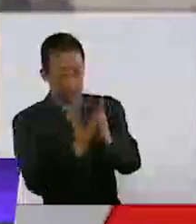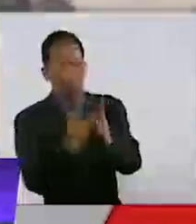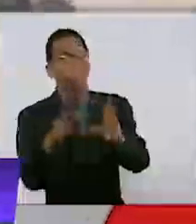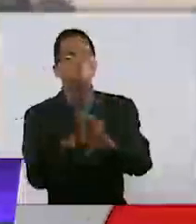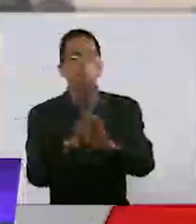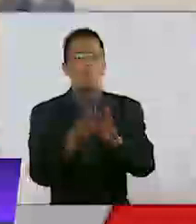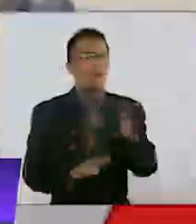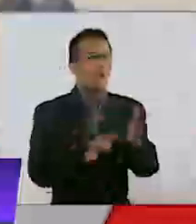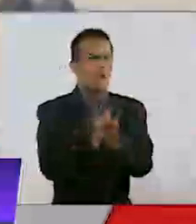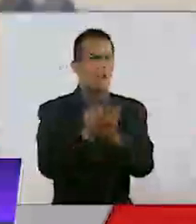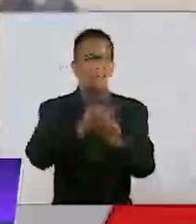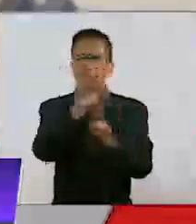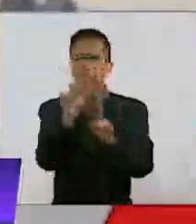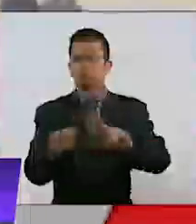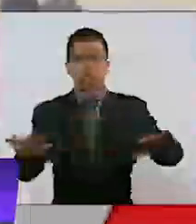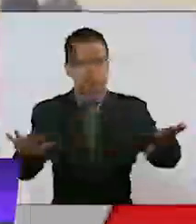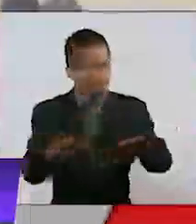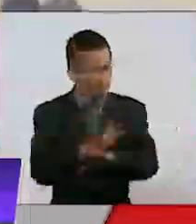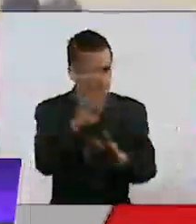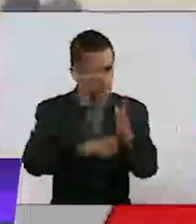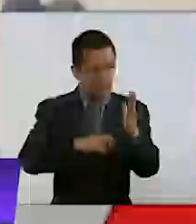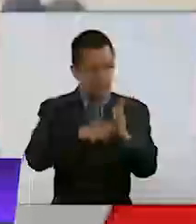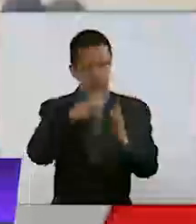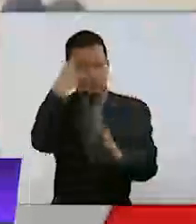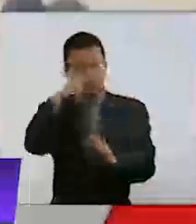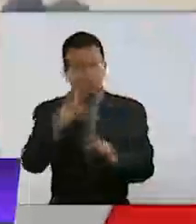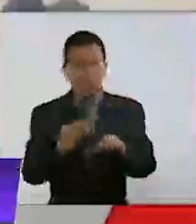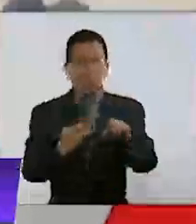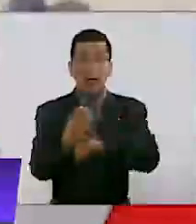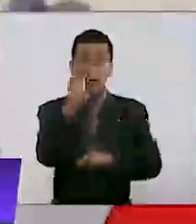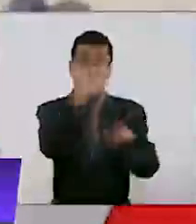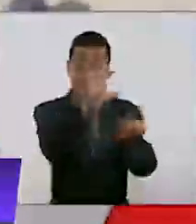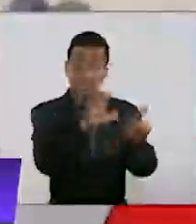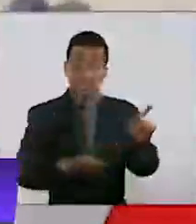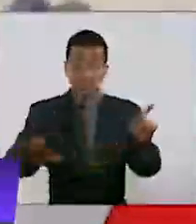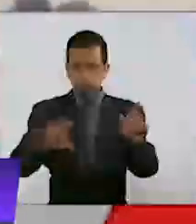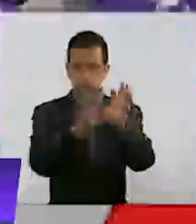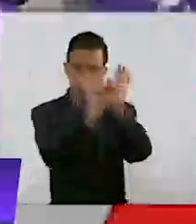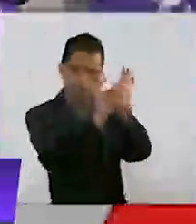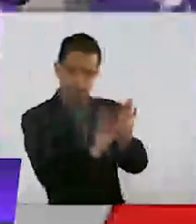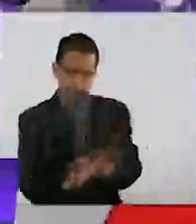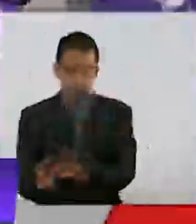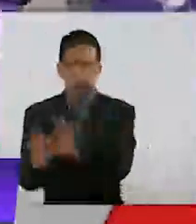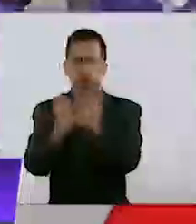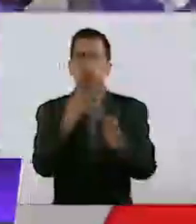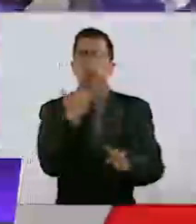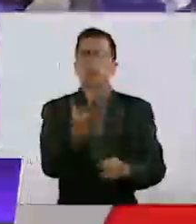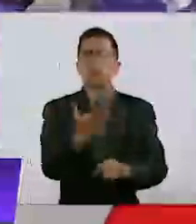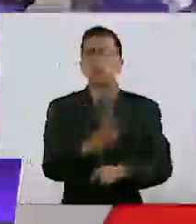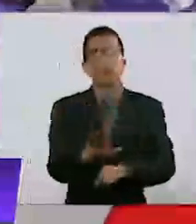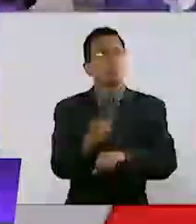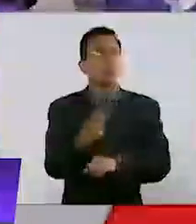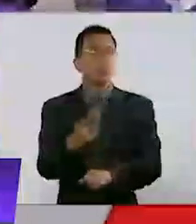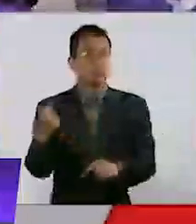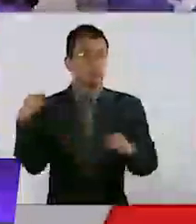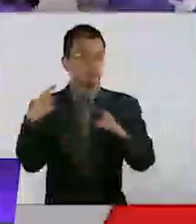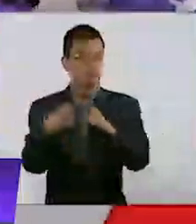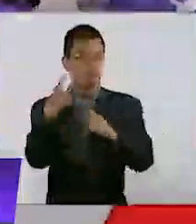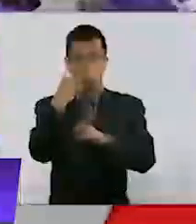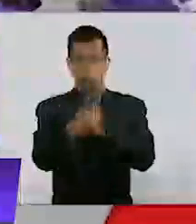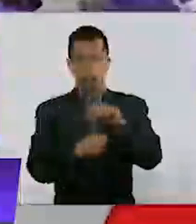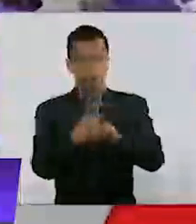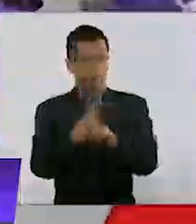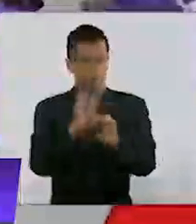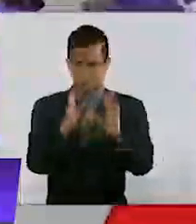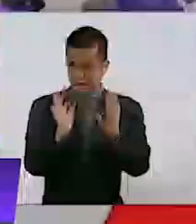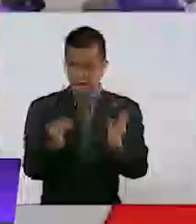y poder armonizar todos los estados, porque en este hace casi un año y meses que está la aprobación, hemos